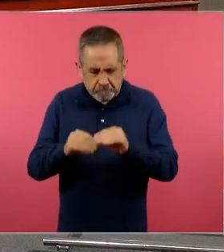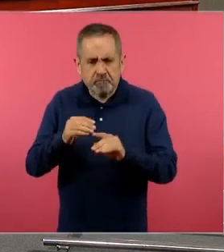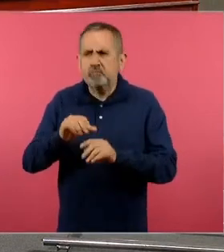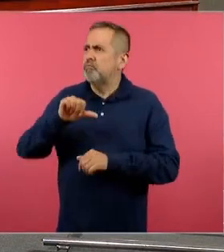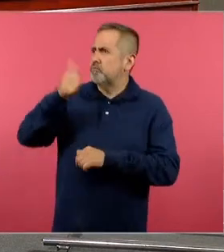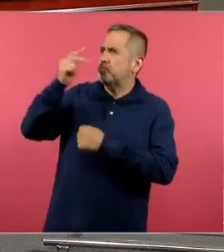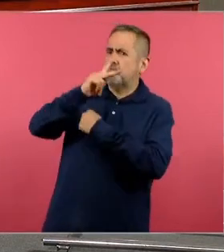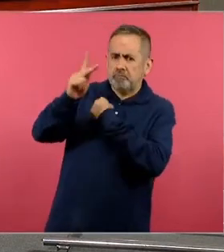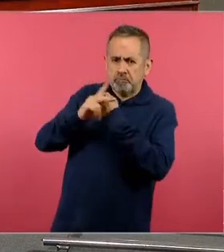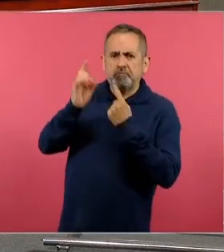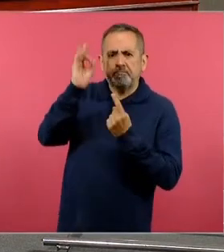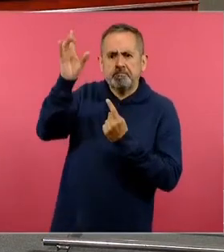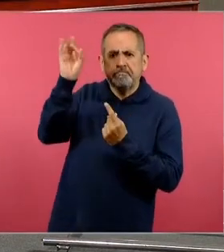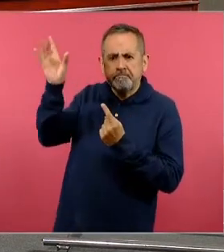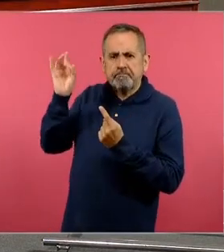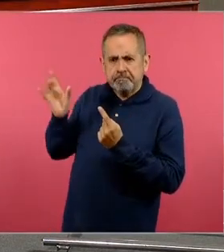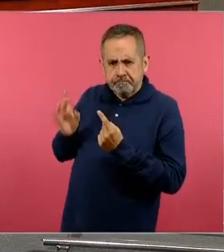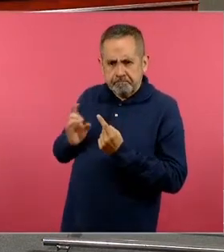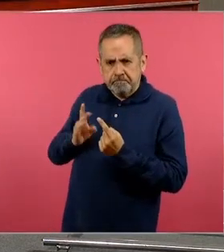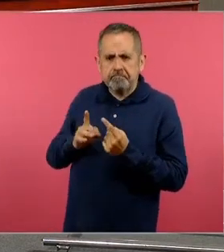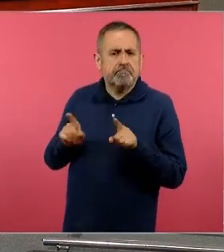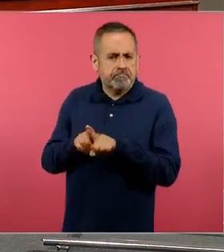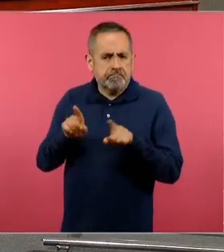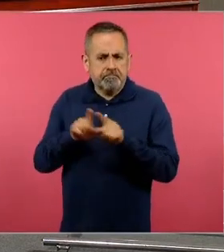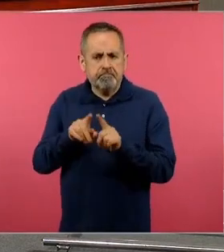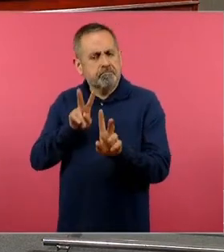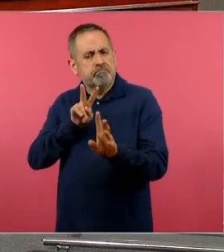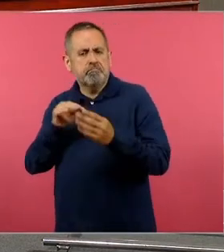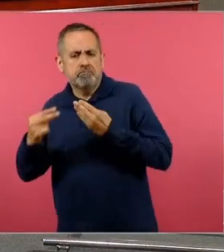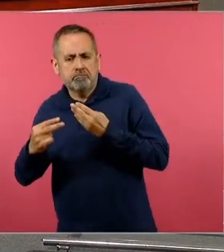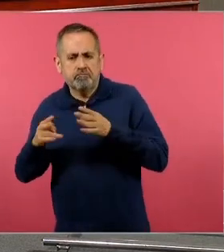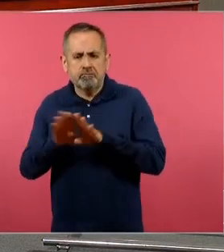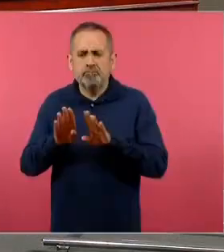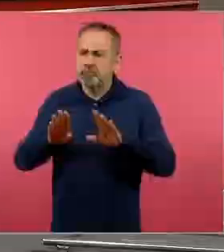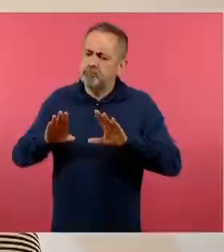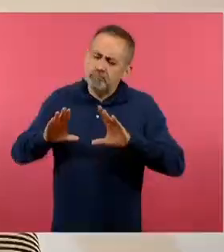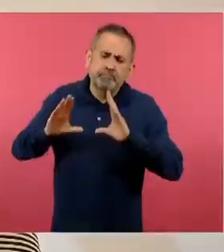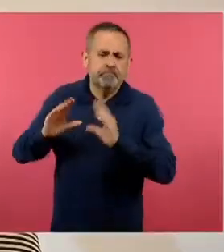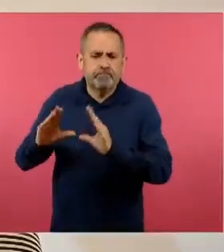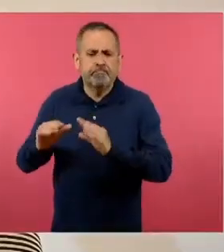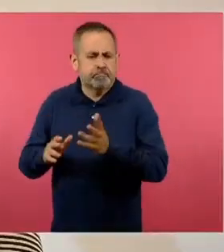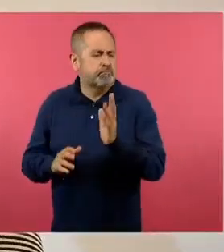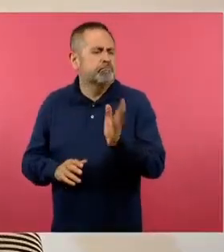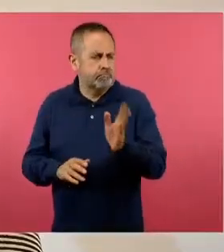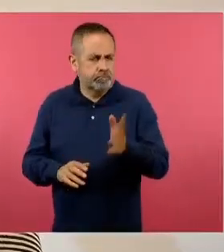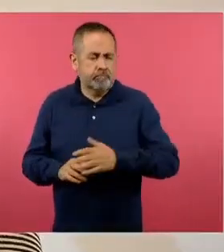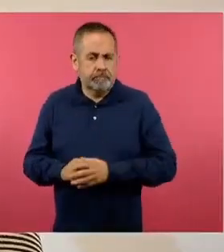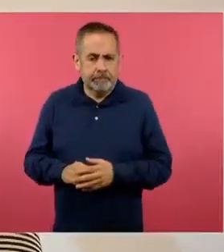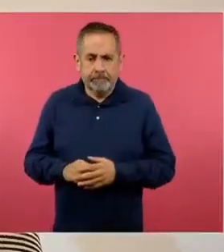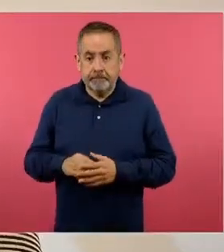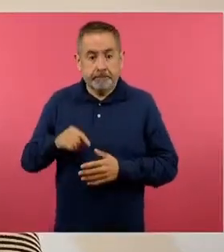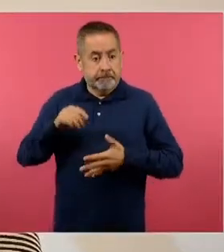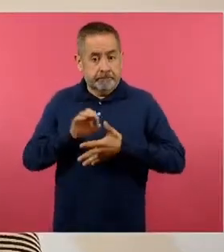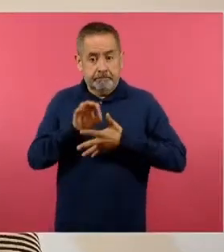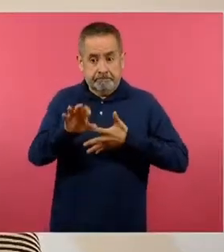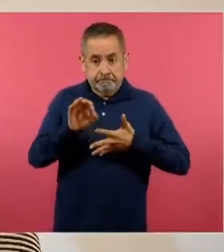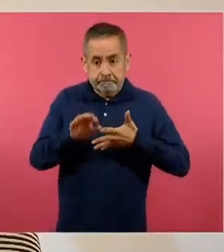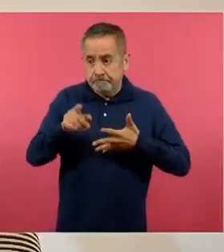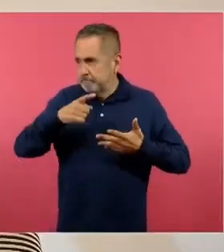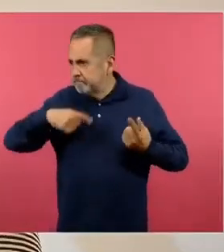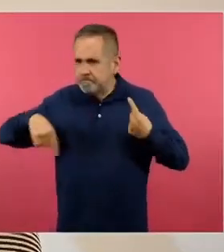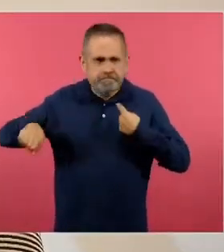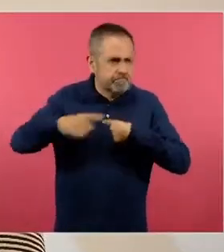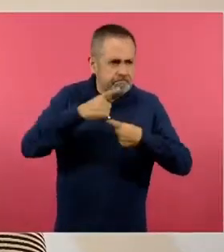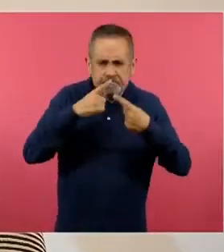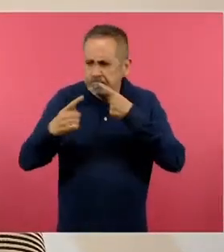países ya sucede desde hace muchos años en los enfoques de la enseñanza y que en el mismo debate pedagógico en México lo